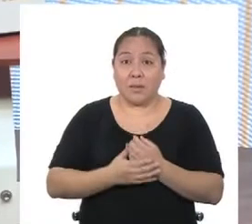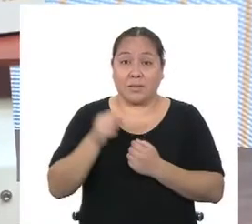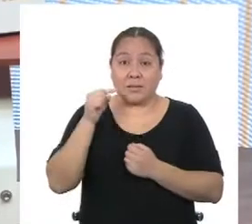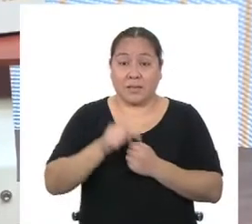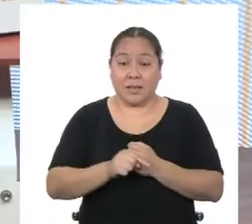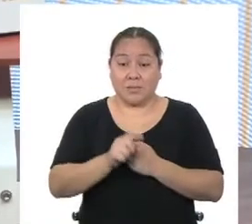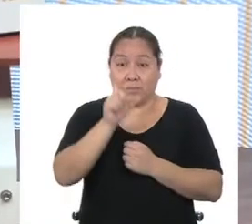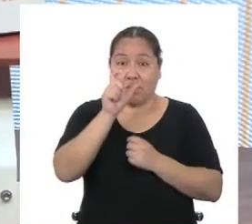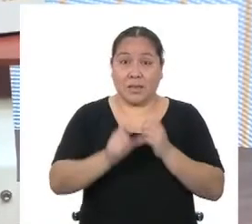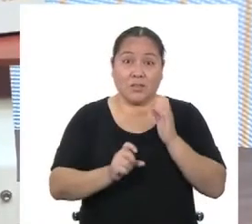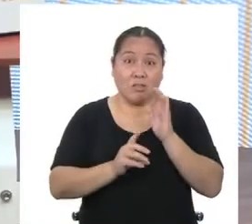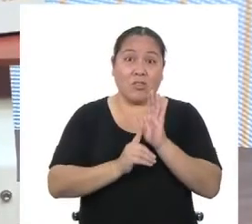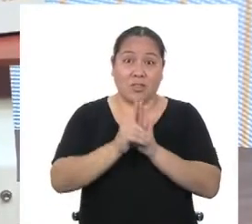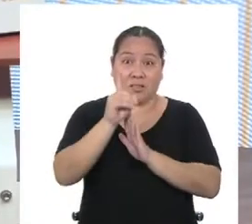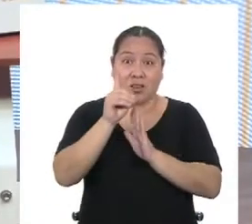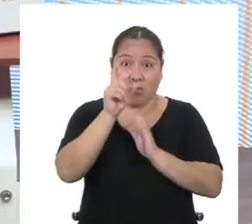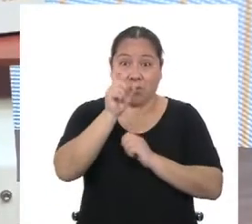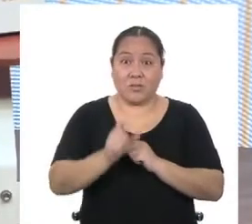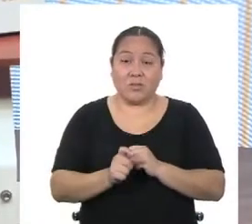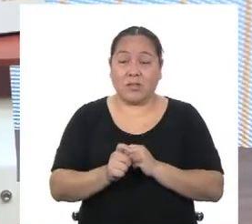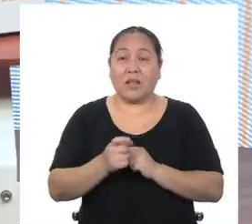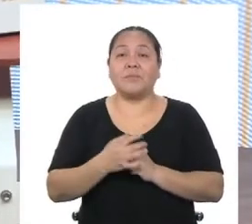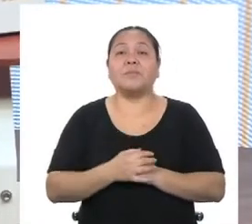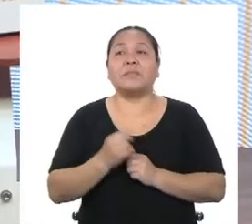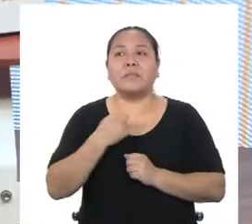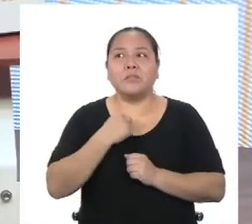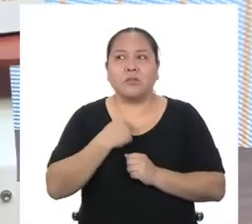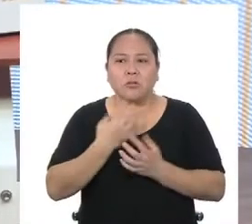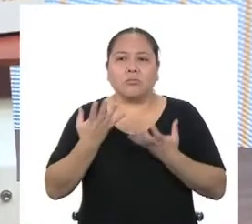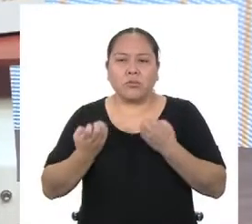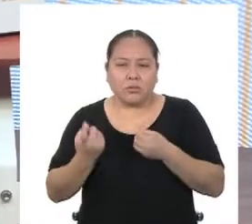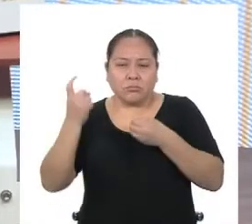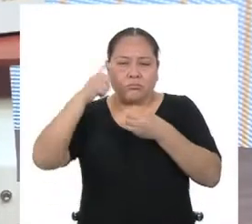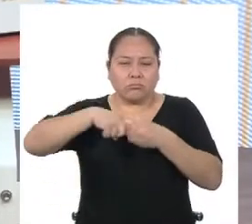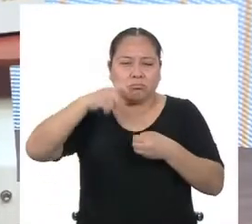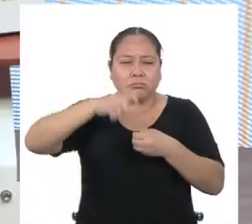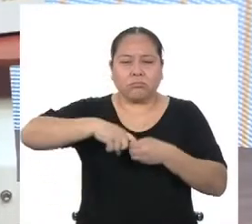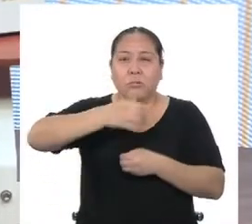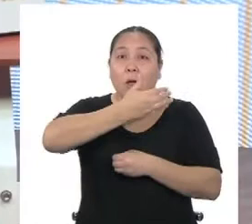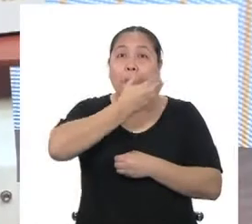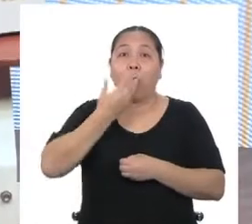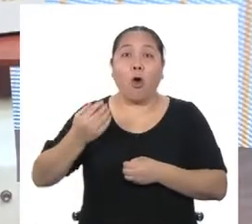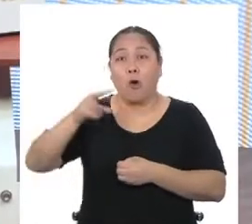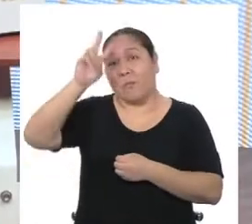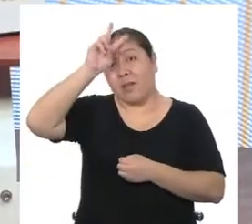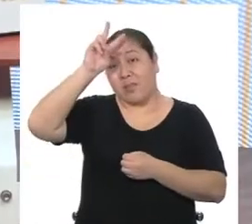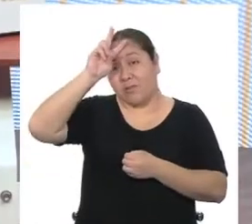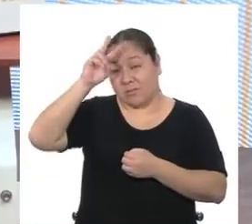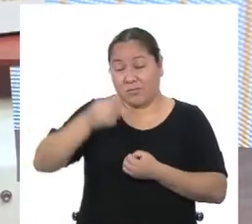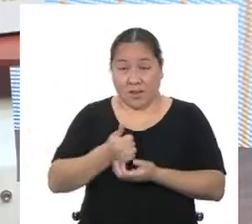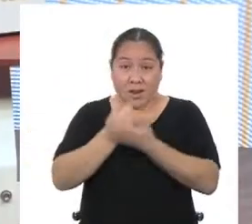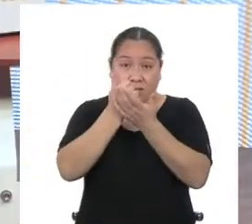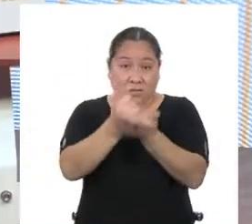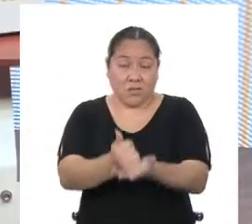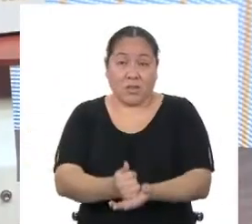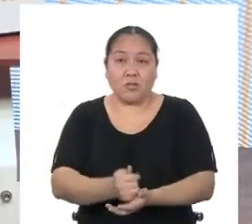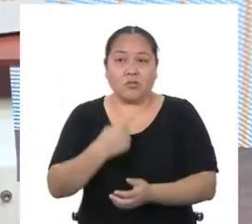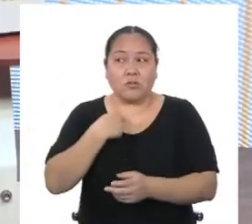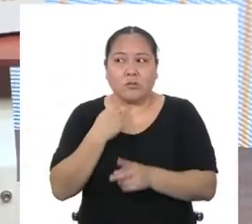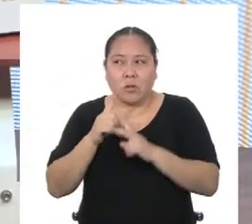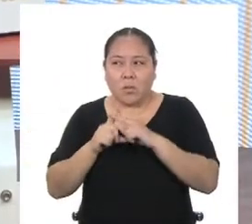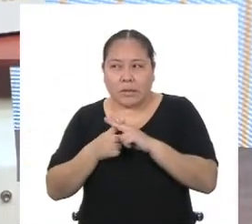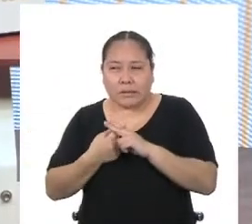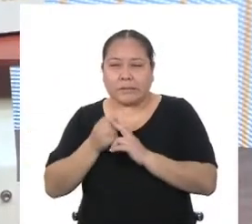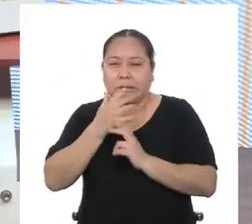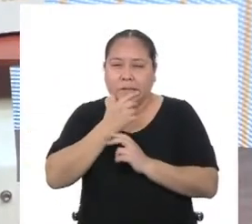querer ser una mejor ciudadana y a participar activamente para crear un mejor Perú para todas y todos. Como recién estoy empezando, decidí